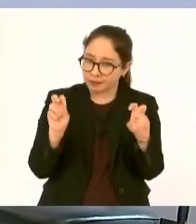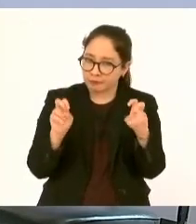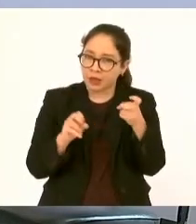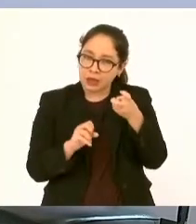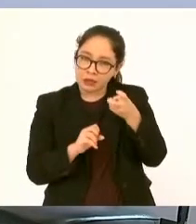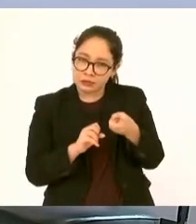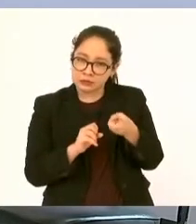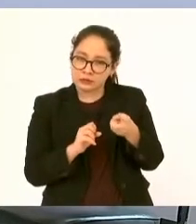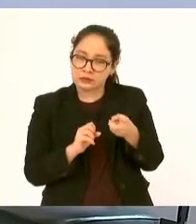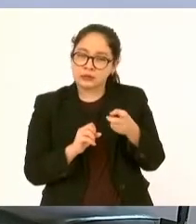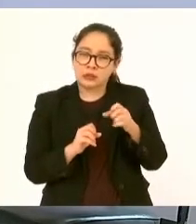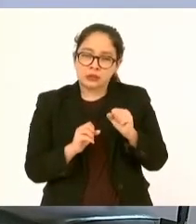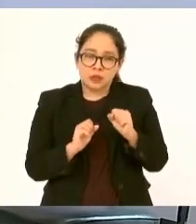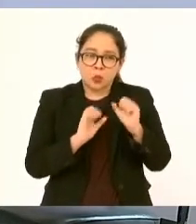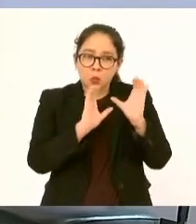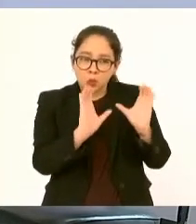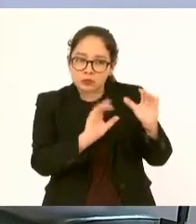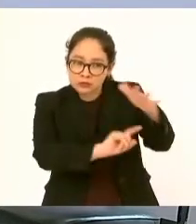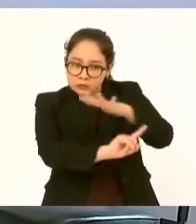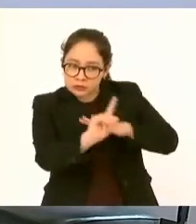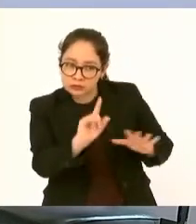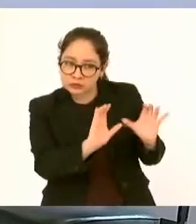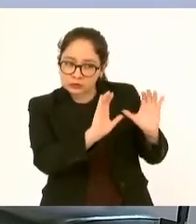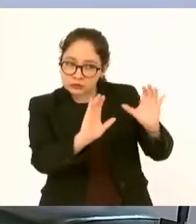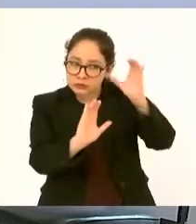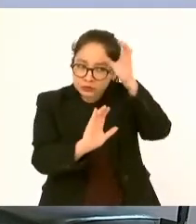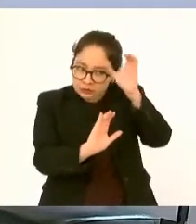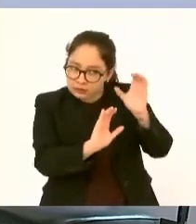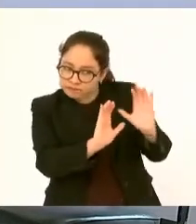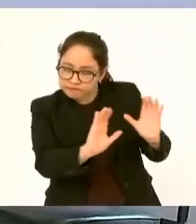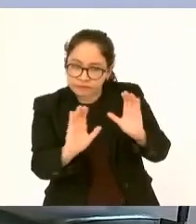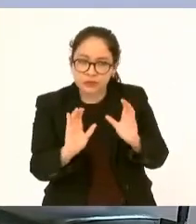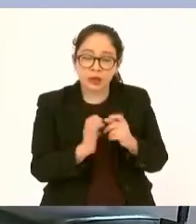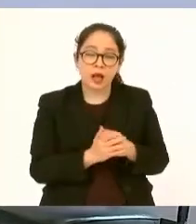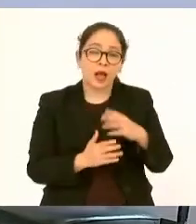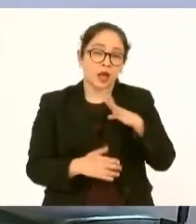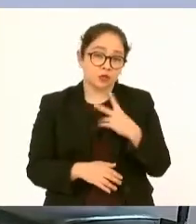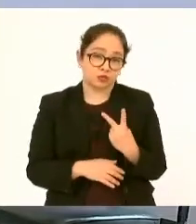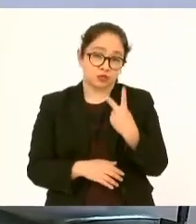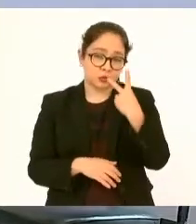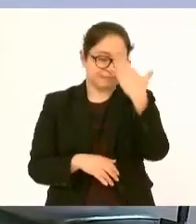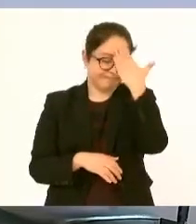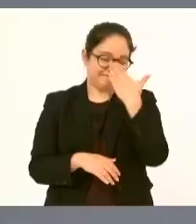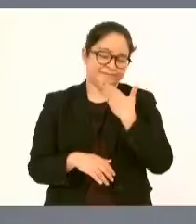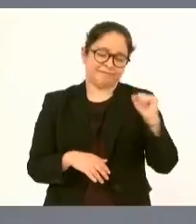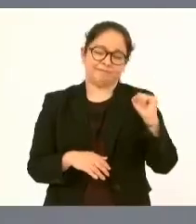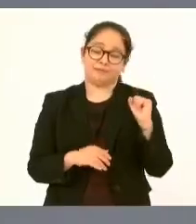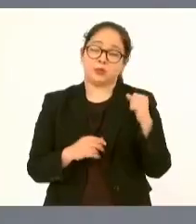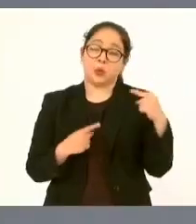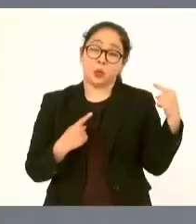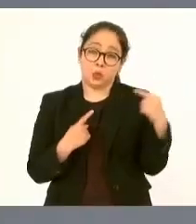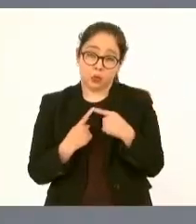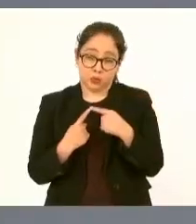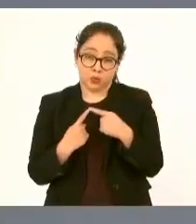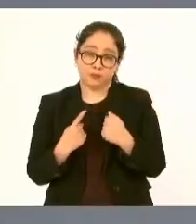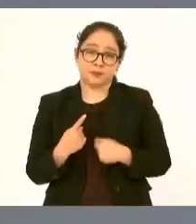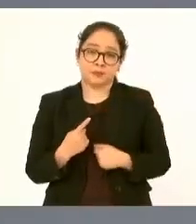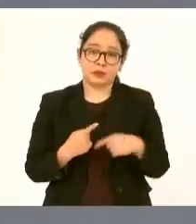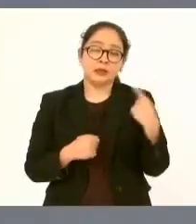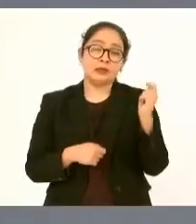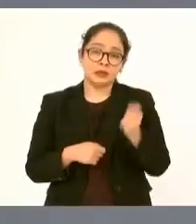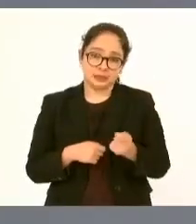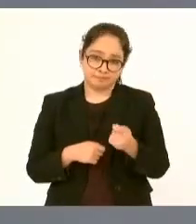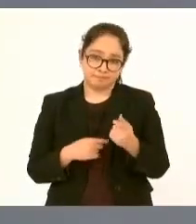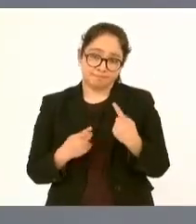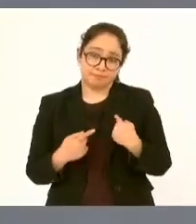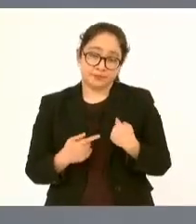la seguridad tenemos dos elementos buenos uno es de que